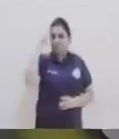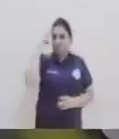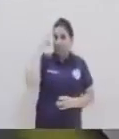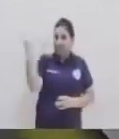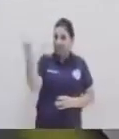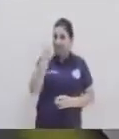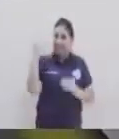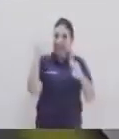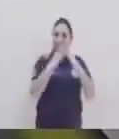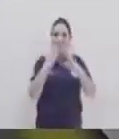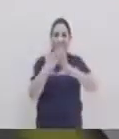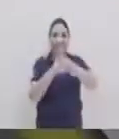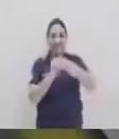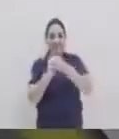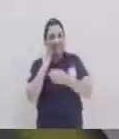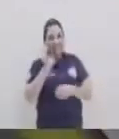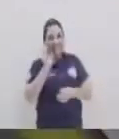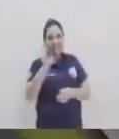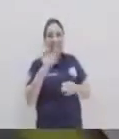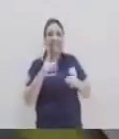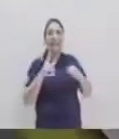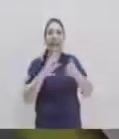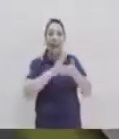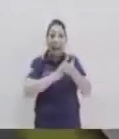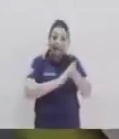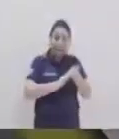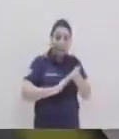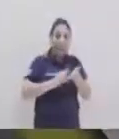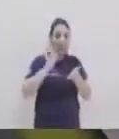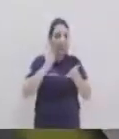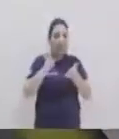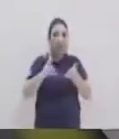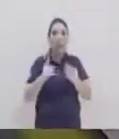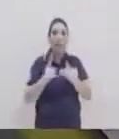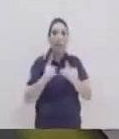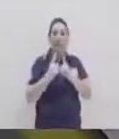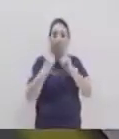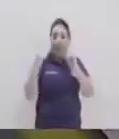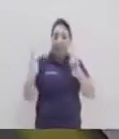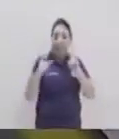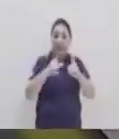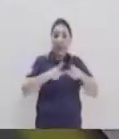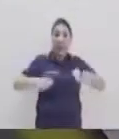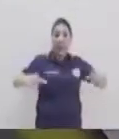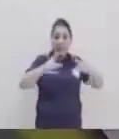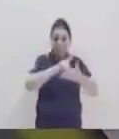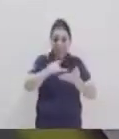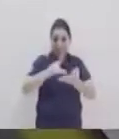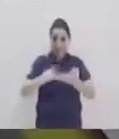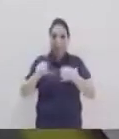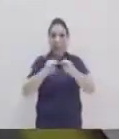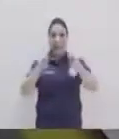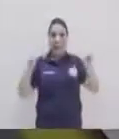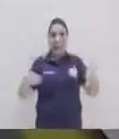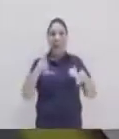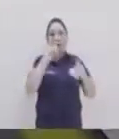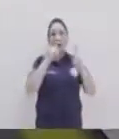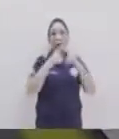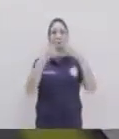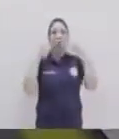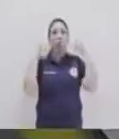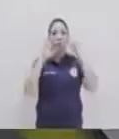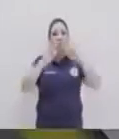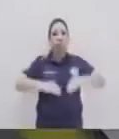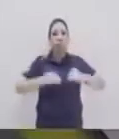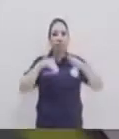recuerden a todos en casa lavarse muy bien las manos hacerlo constantemente y mantener su lugar de trabajo muy limpio y ordenado también utilizar su